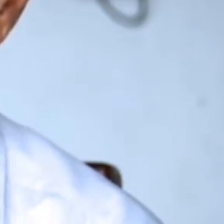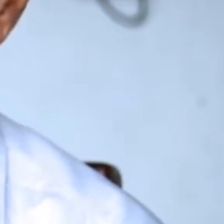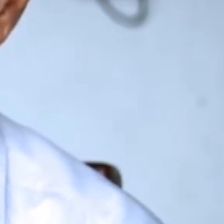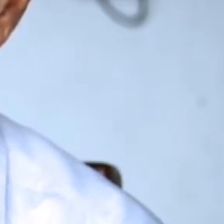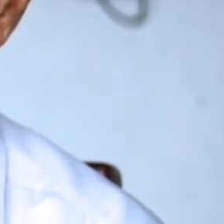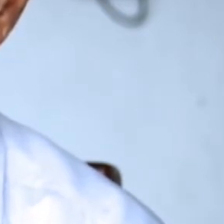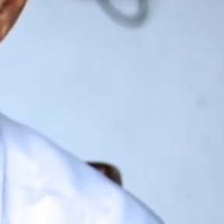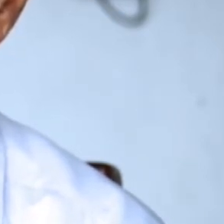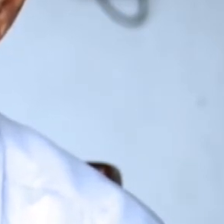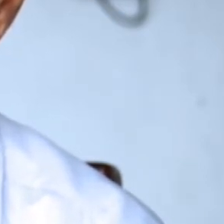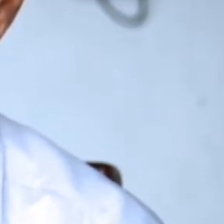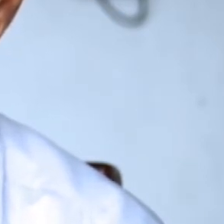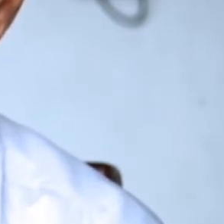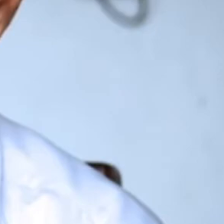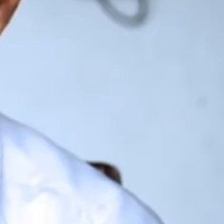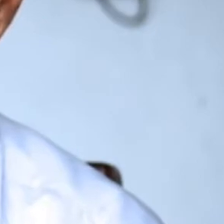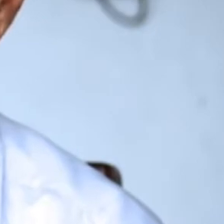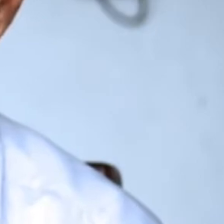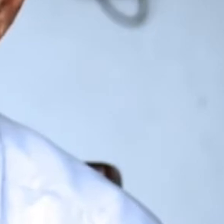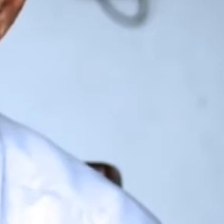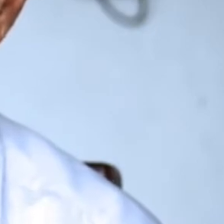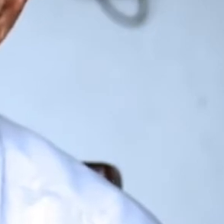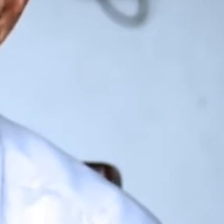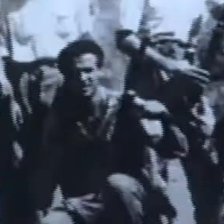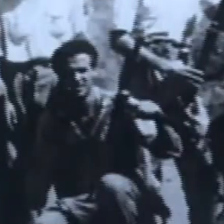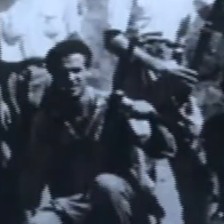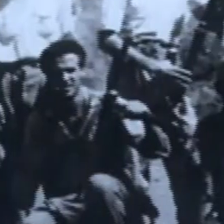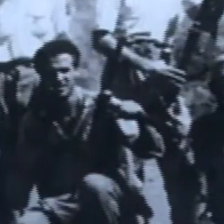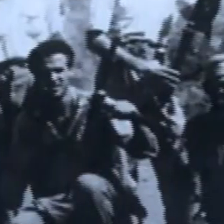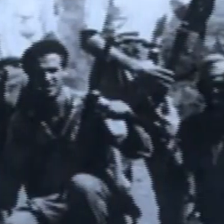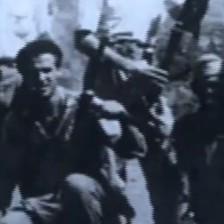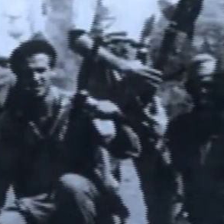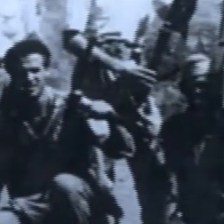ayudante, de mecánico, de Obras Públicas.